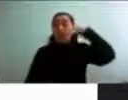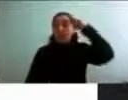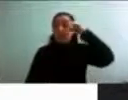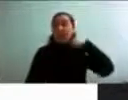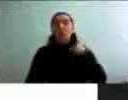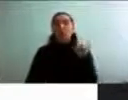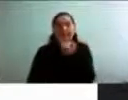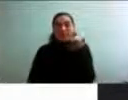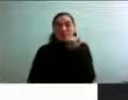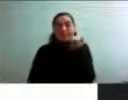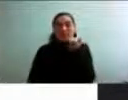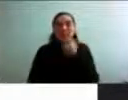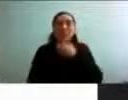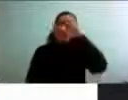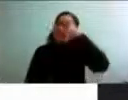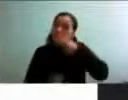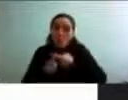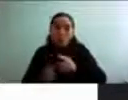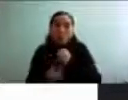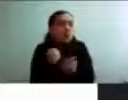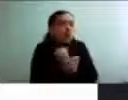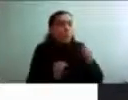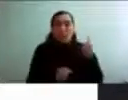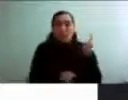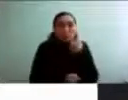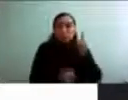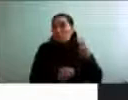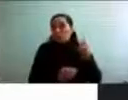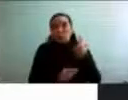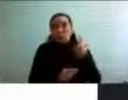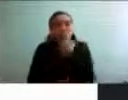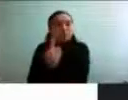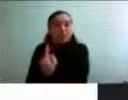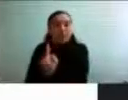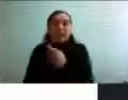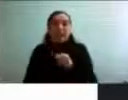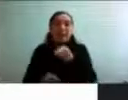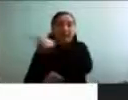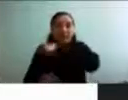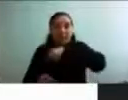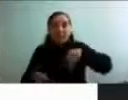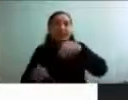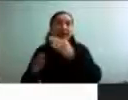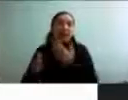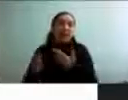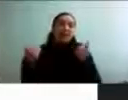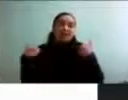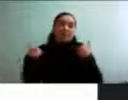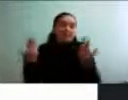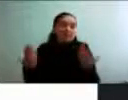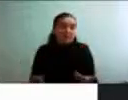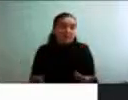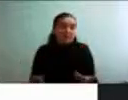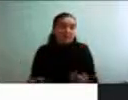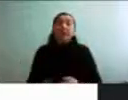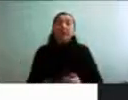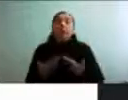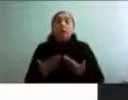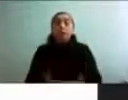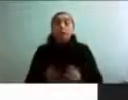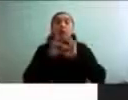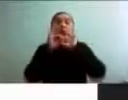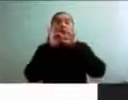no todos los adultos mayores son autovalentes, y no todos los adultos mayores pueden ir a su sede de SINAL a hacer ejercicio. Eso es todo. Muchas gracias.